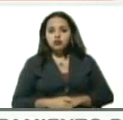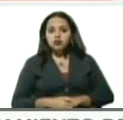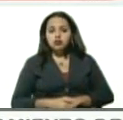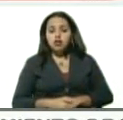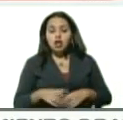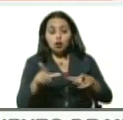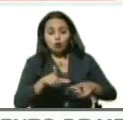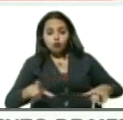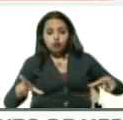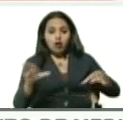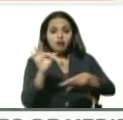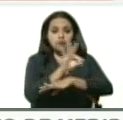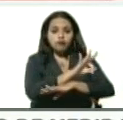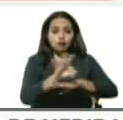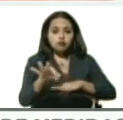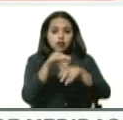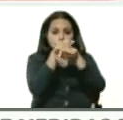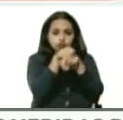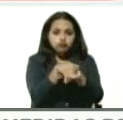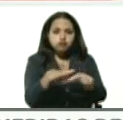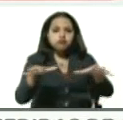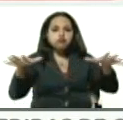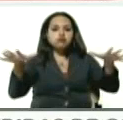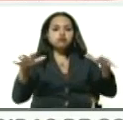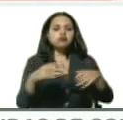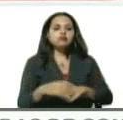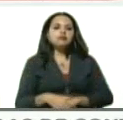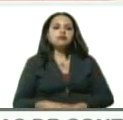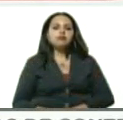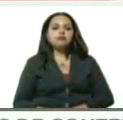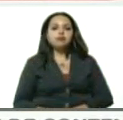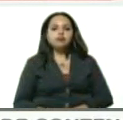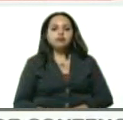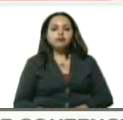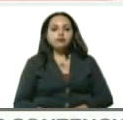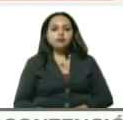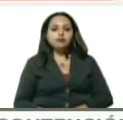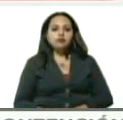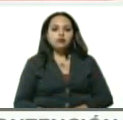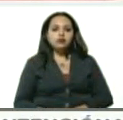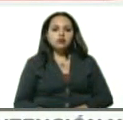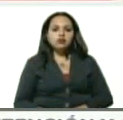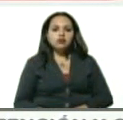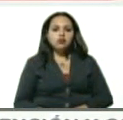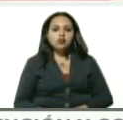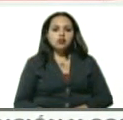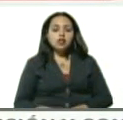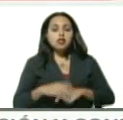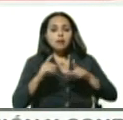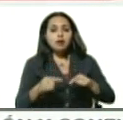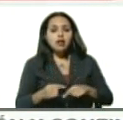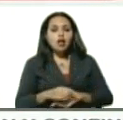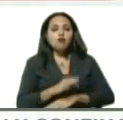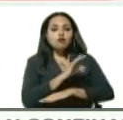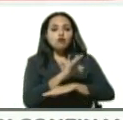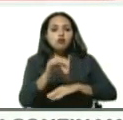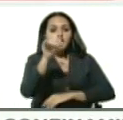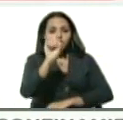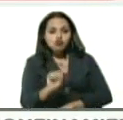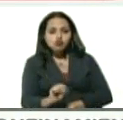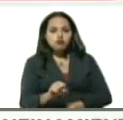Pachis, que tenemos desplegados a todo lo largo de nuestra frontera occidental y nuestra frontera sur.